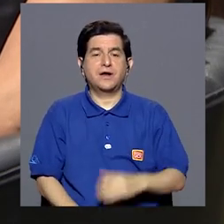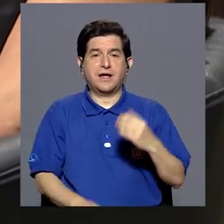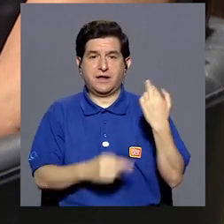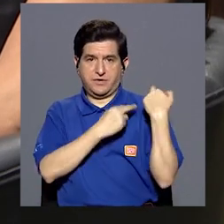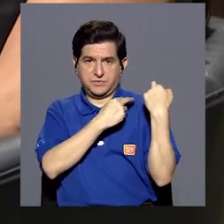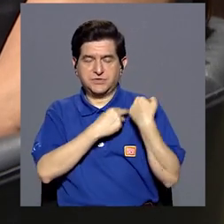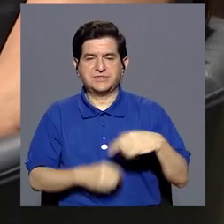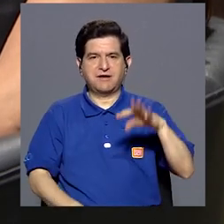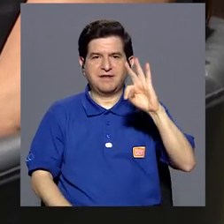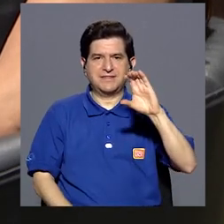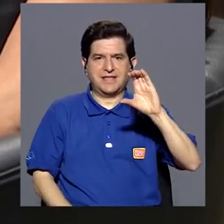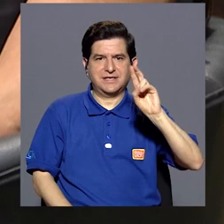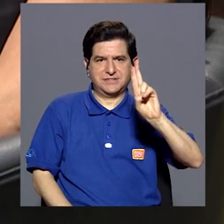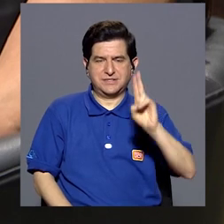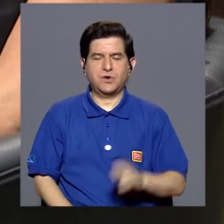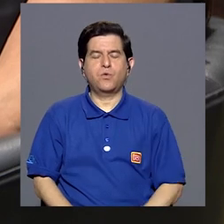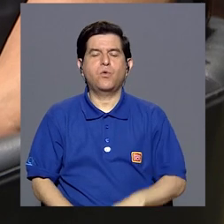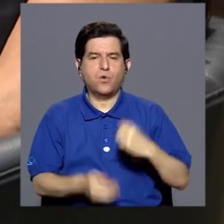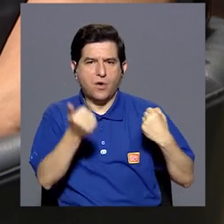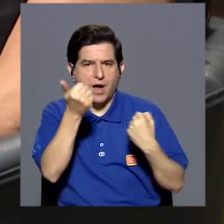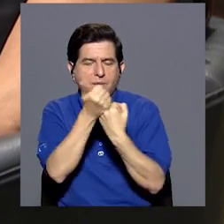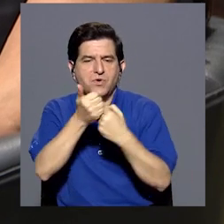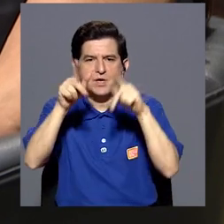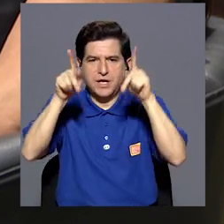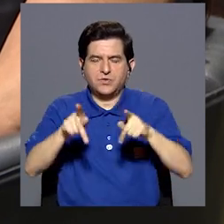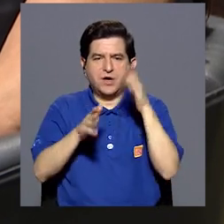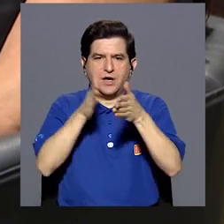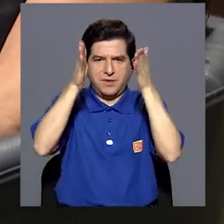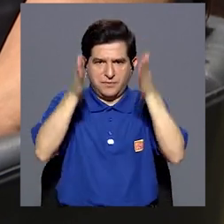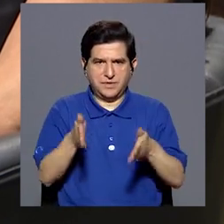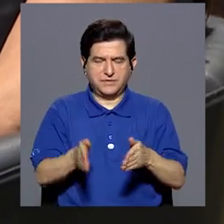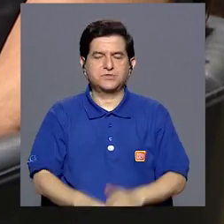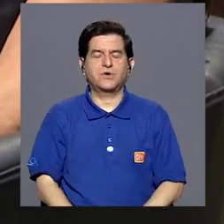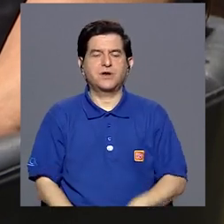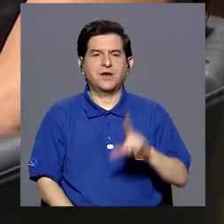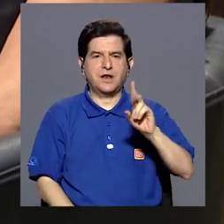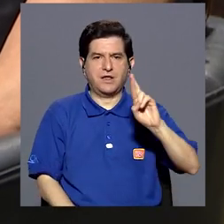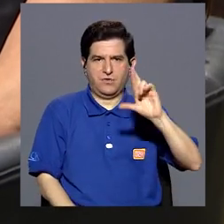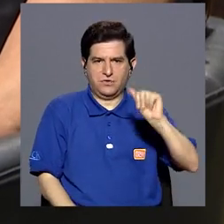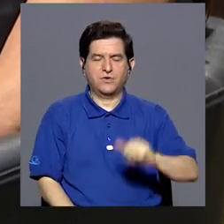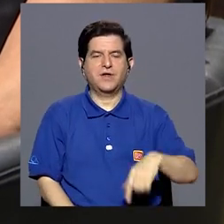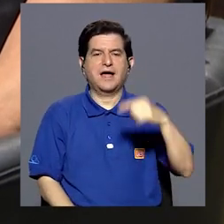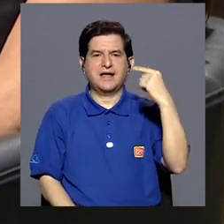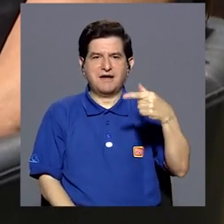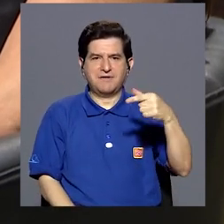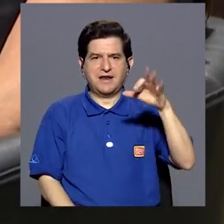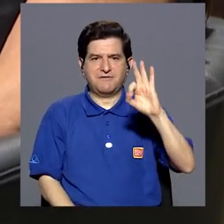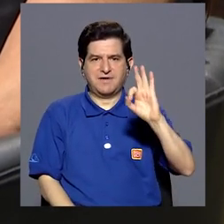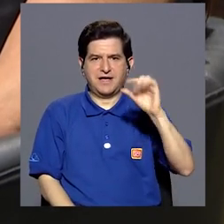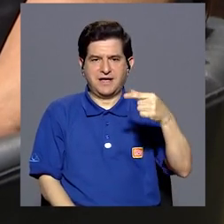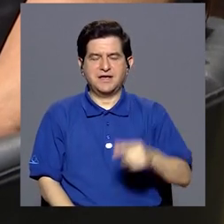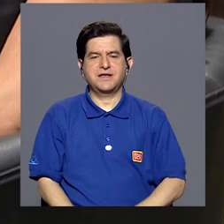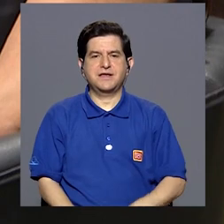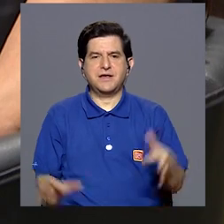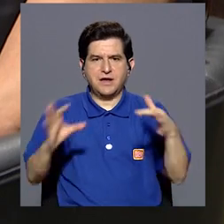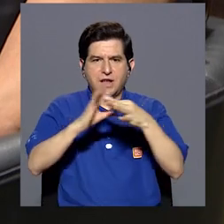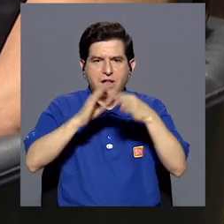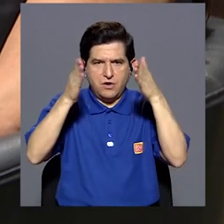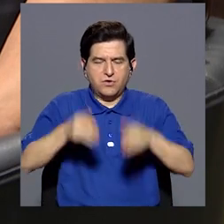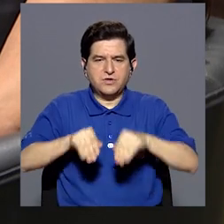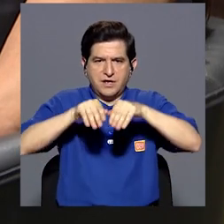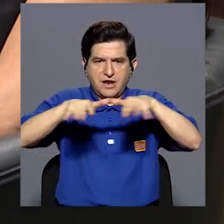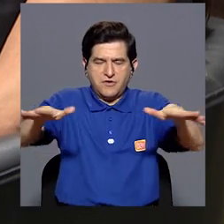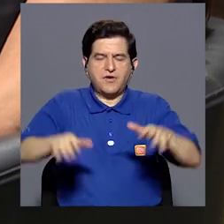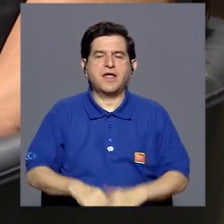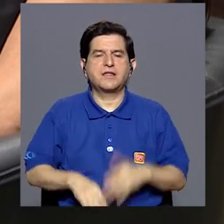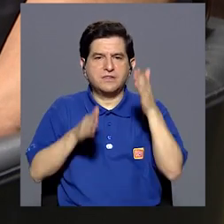de trabajo comunal universitario, apoyando al que cuida. Así como a la doctora Gabriela Fallas Gamboa, quien es coordinadora